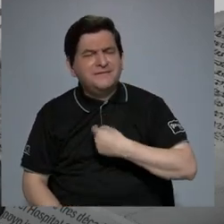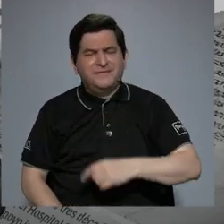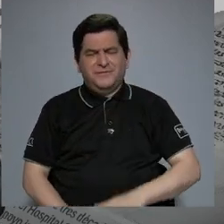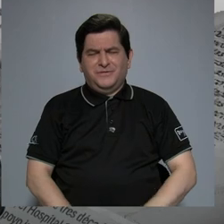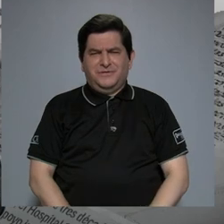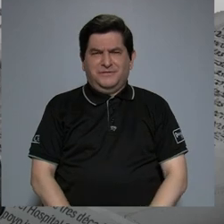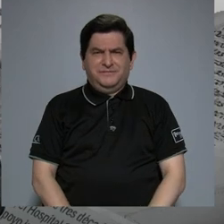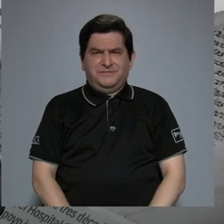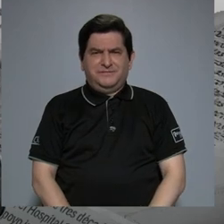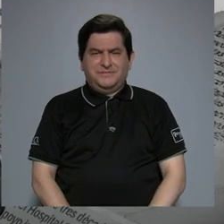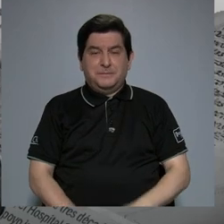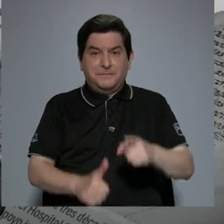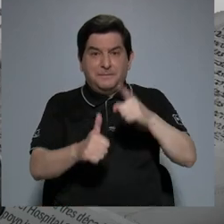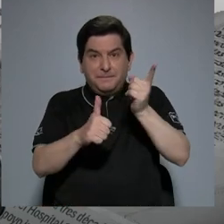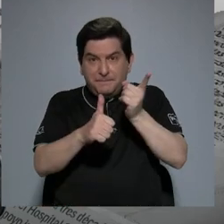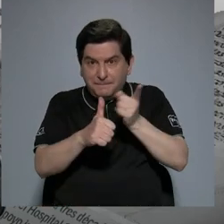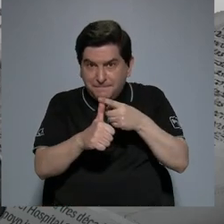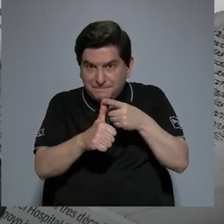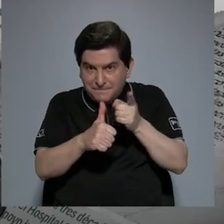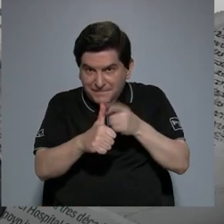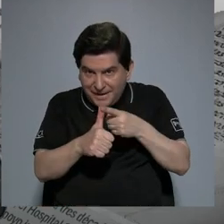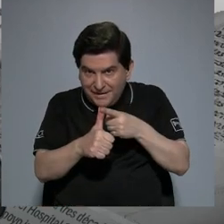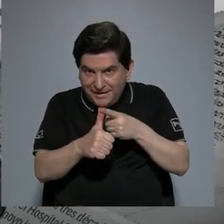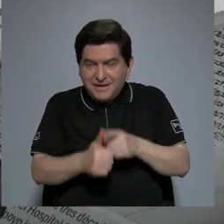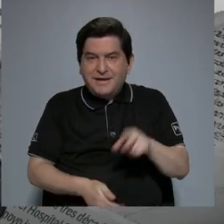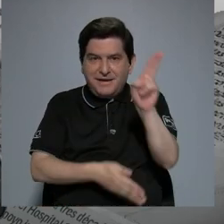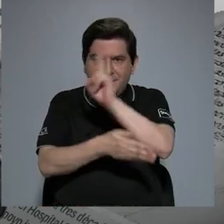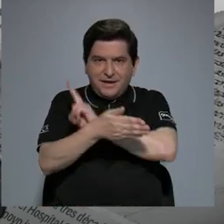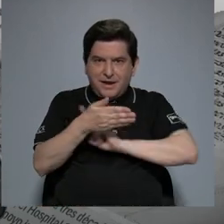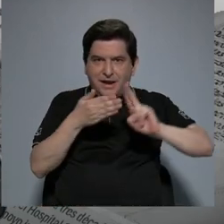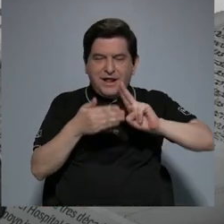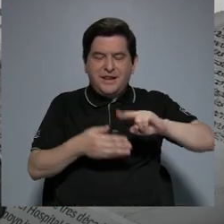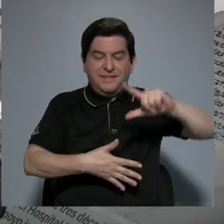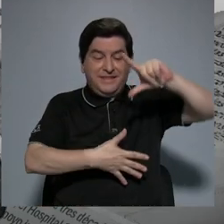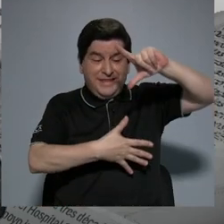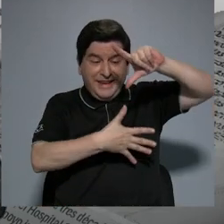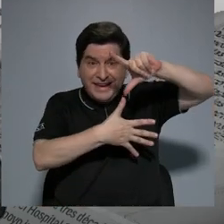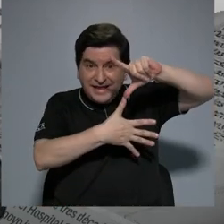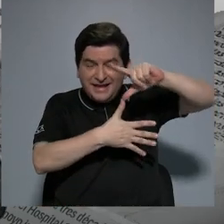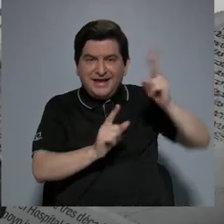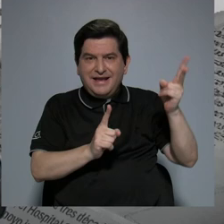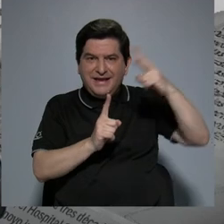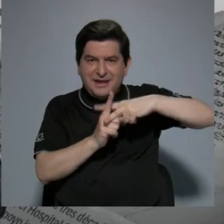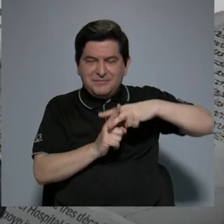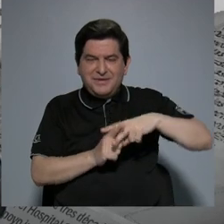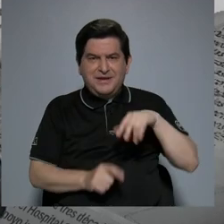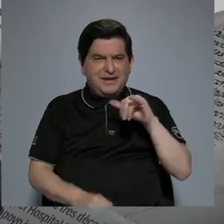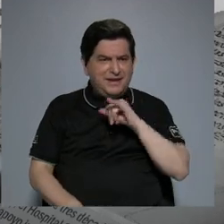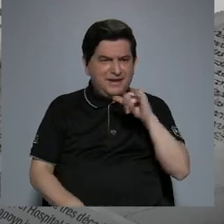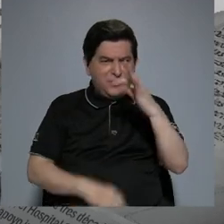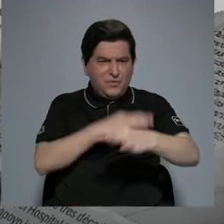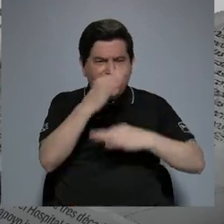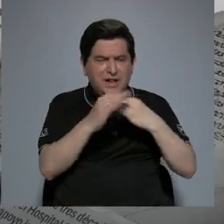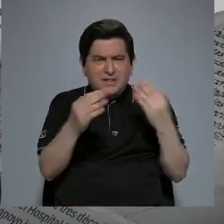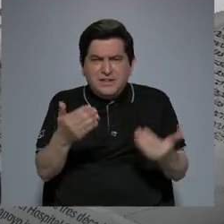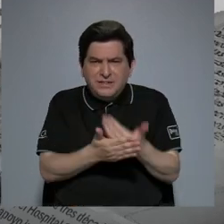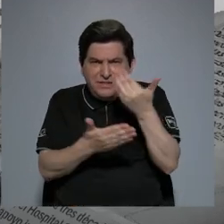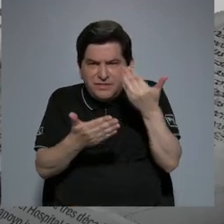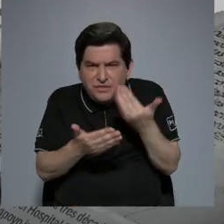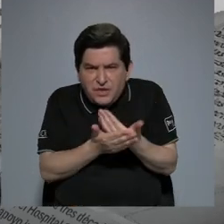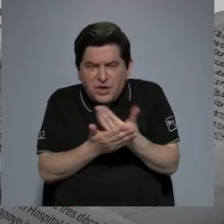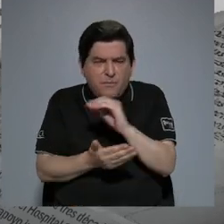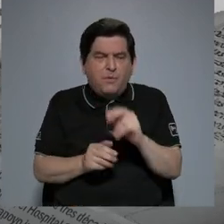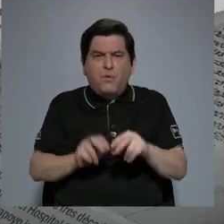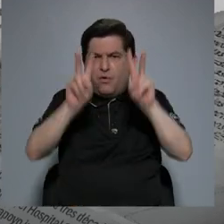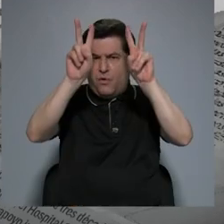es la primera universidad en América Latina que aplica este tipo de innovaciones y de